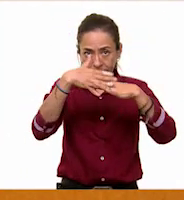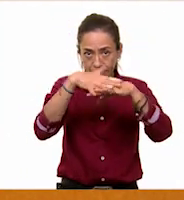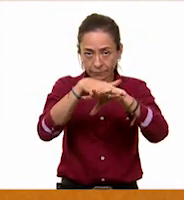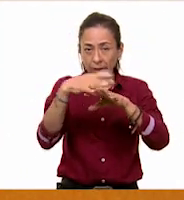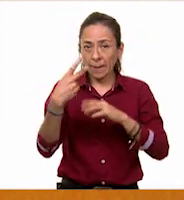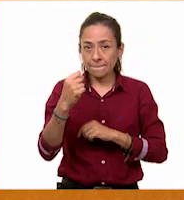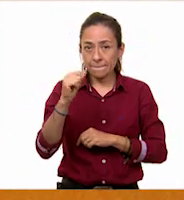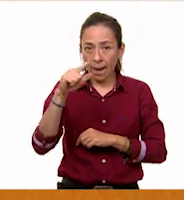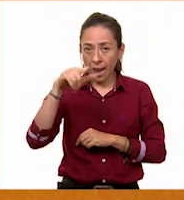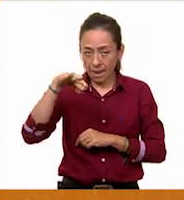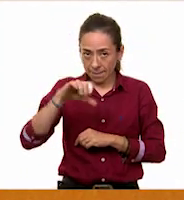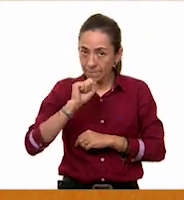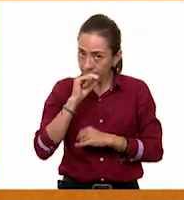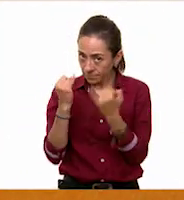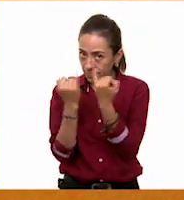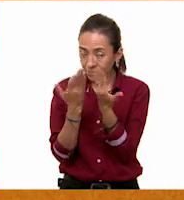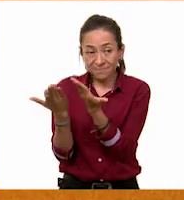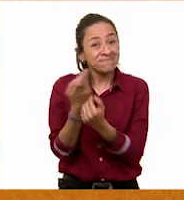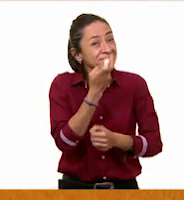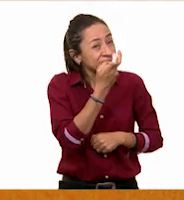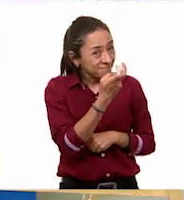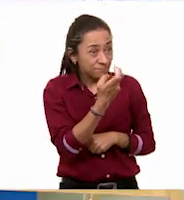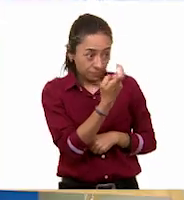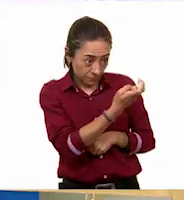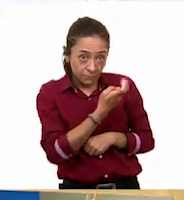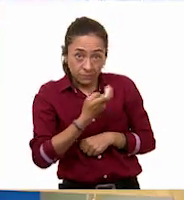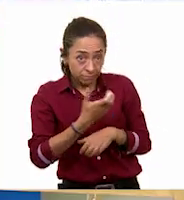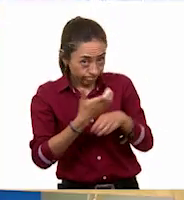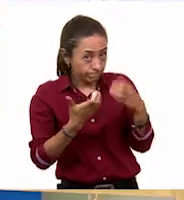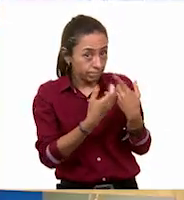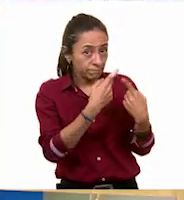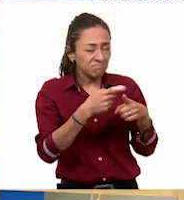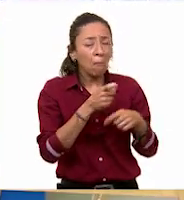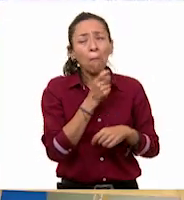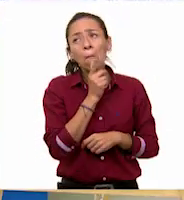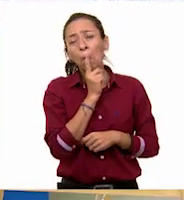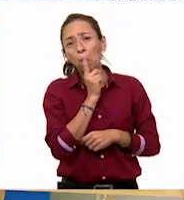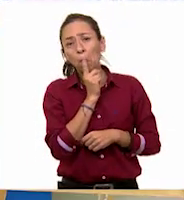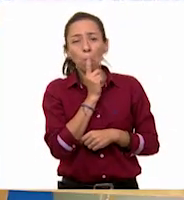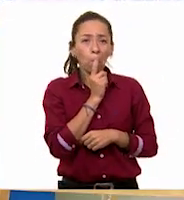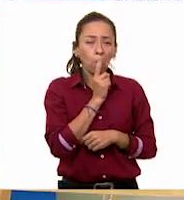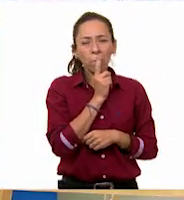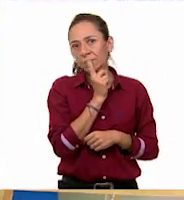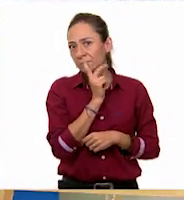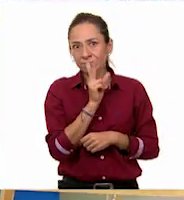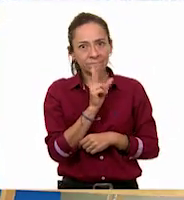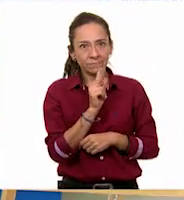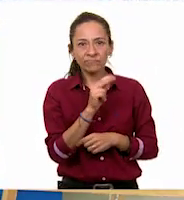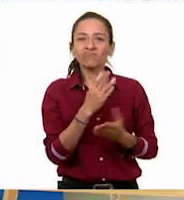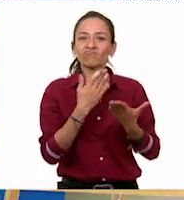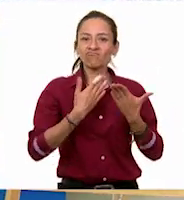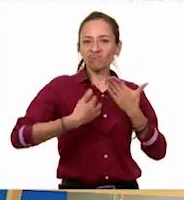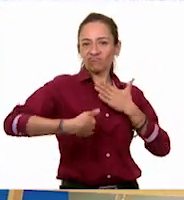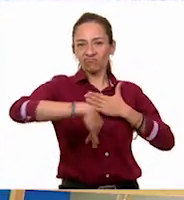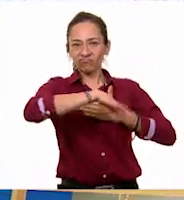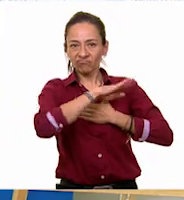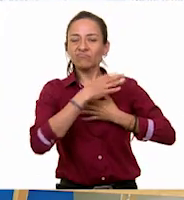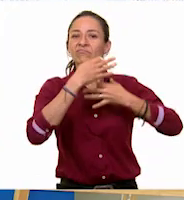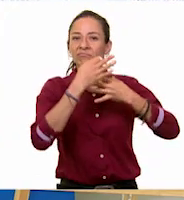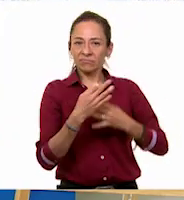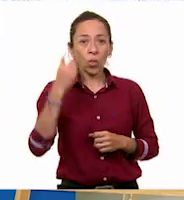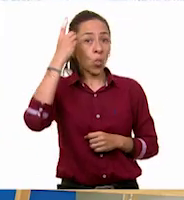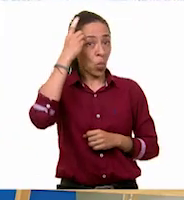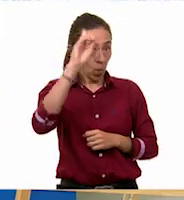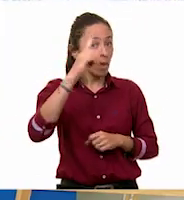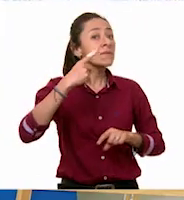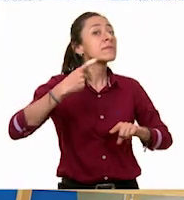pueden ver, esos objetos no son cualquier objeto. Por ejemplo, ese rebozo perteneció a una persona